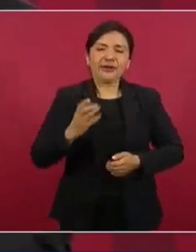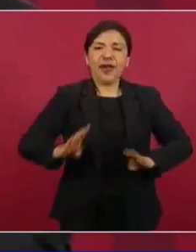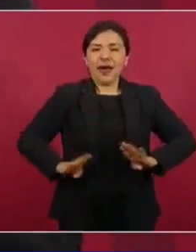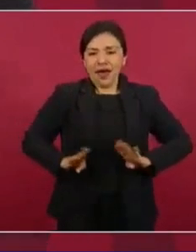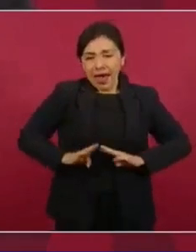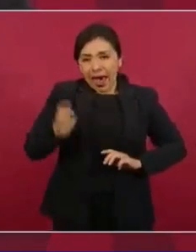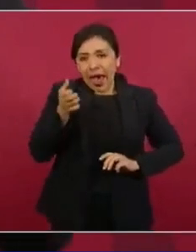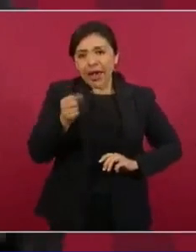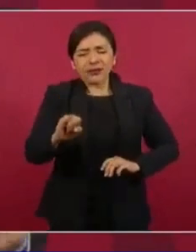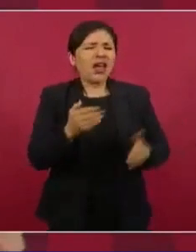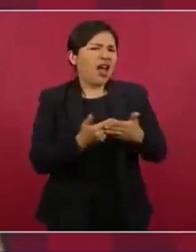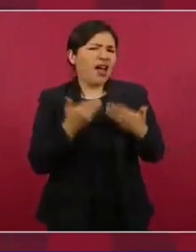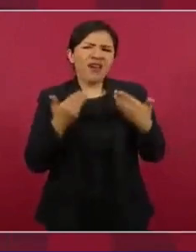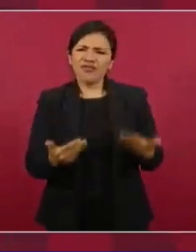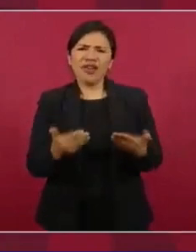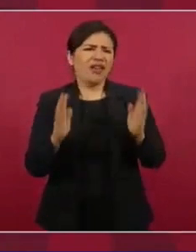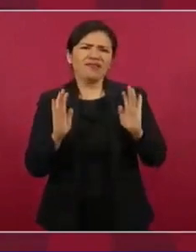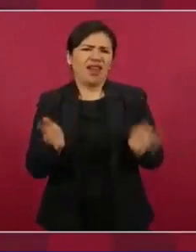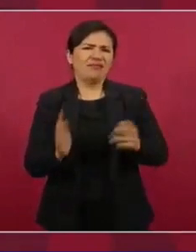ahora no,